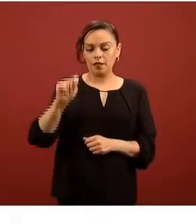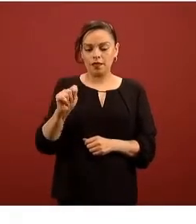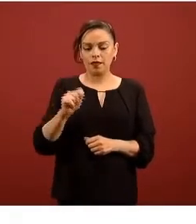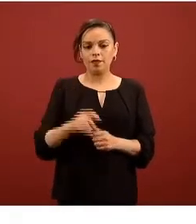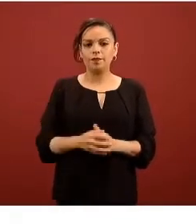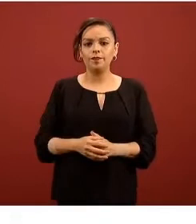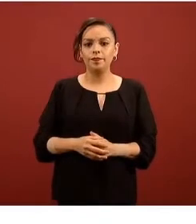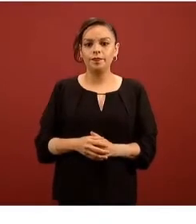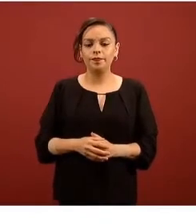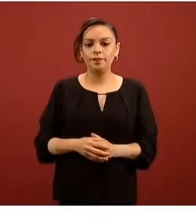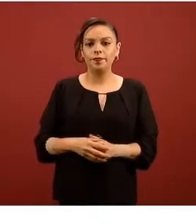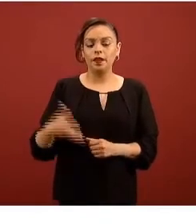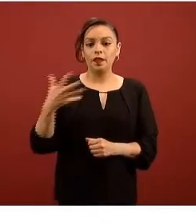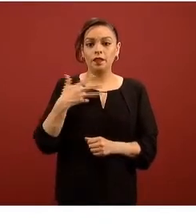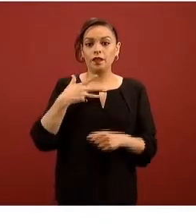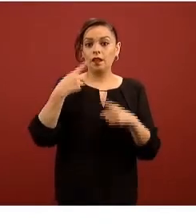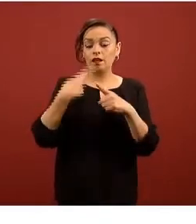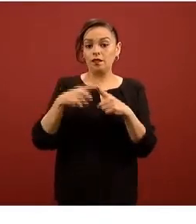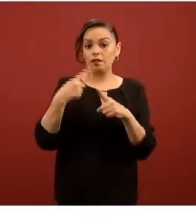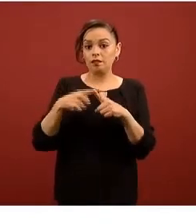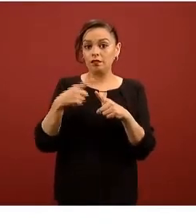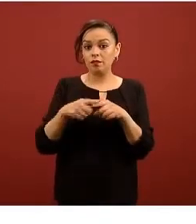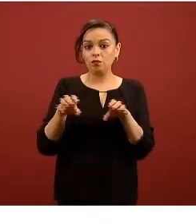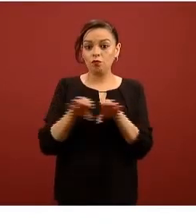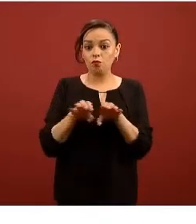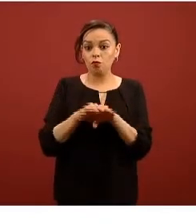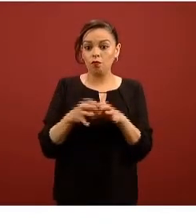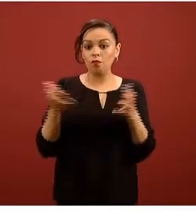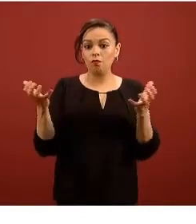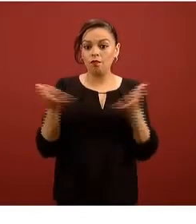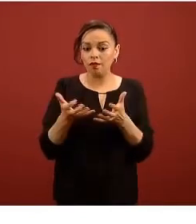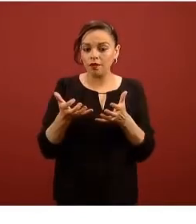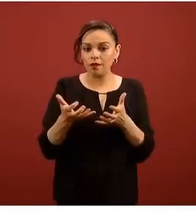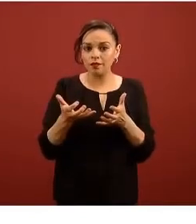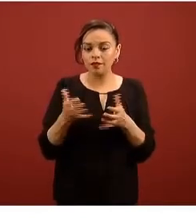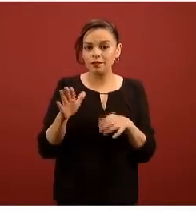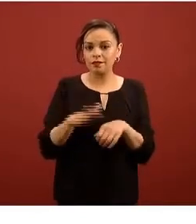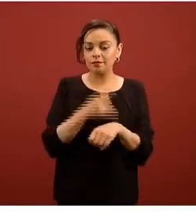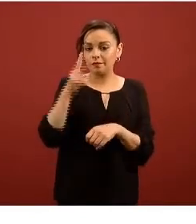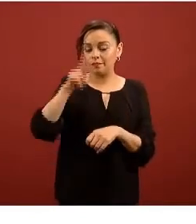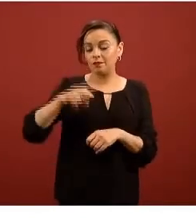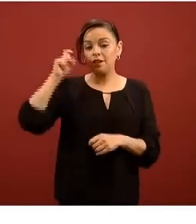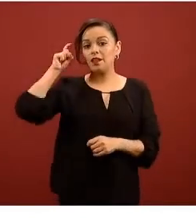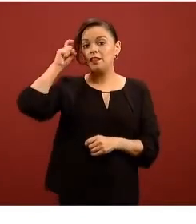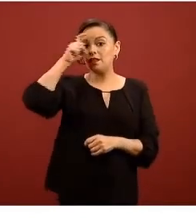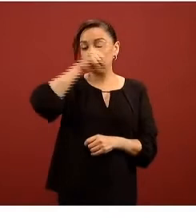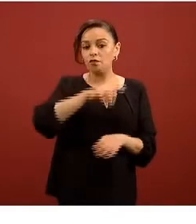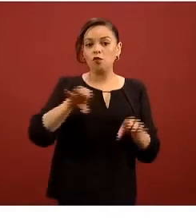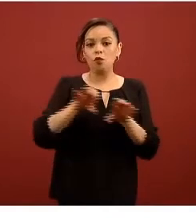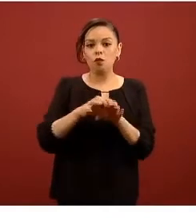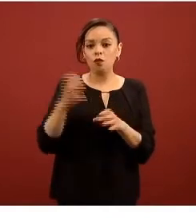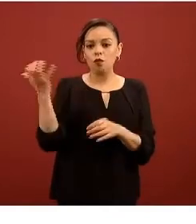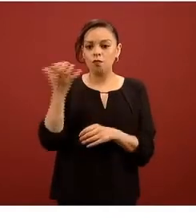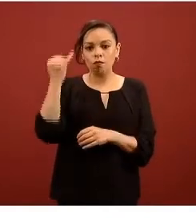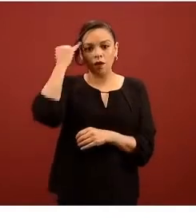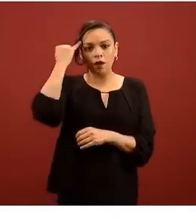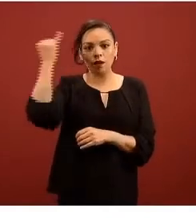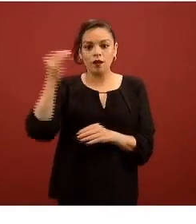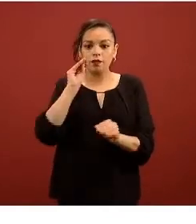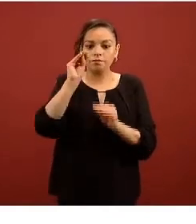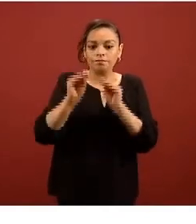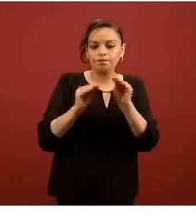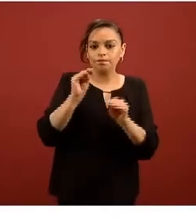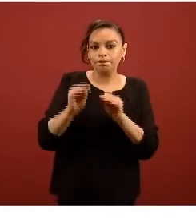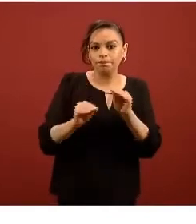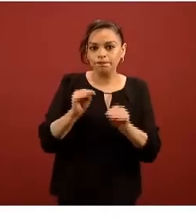de retos que se tuvieron que enfrentar puesto que los principios de diseño que liberó el MIT son muy